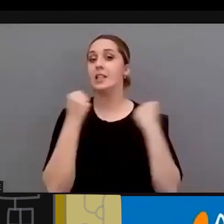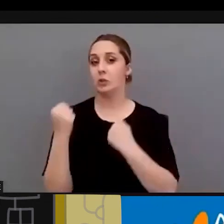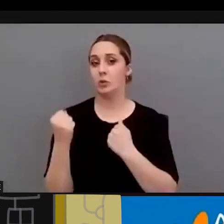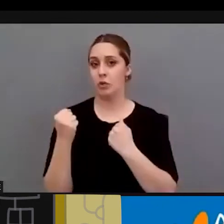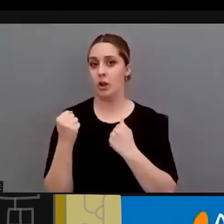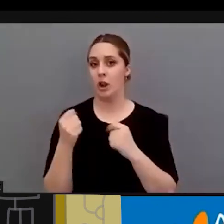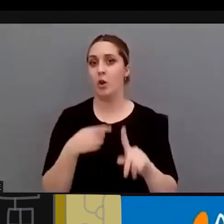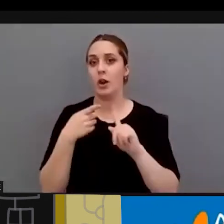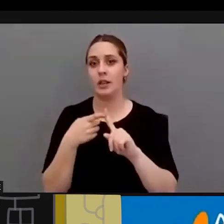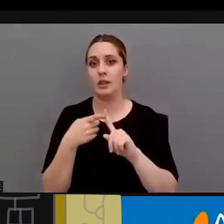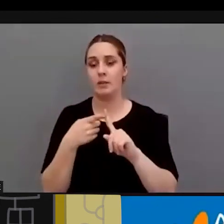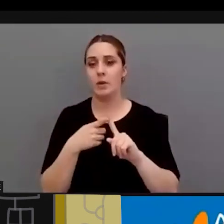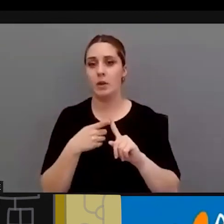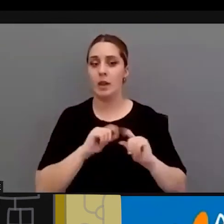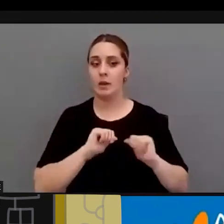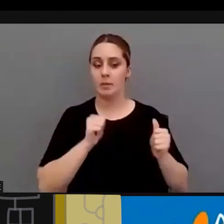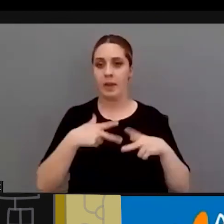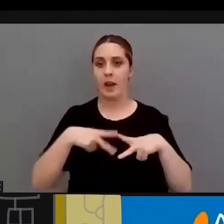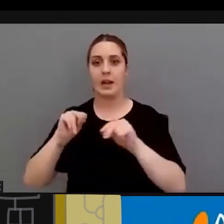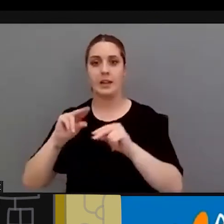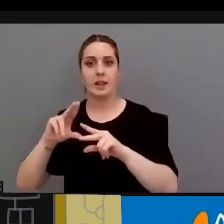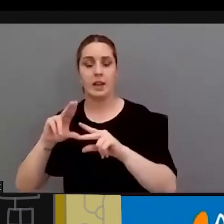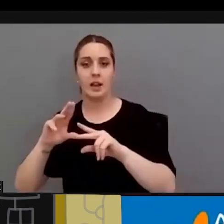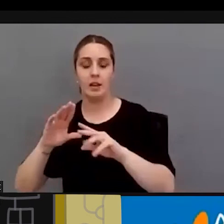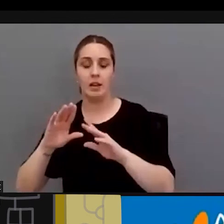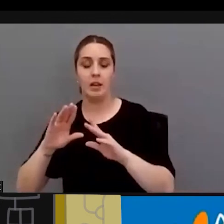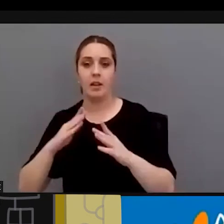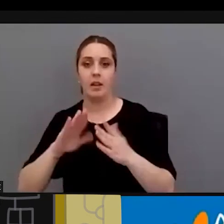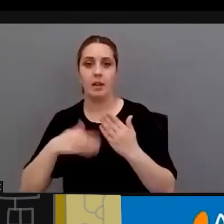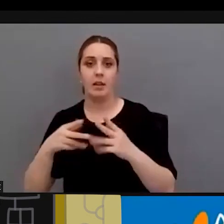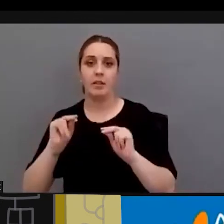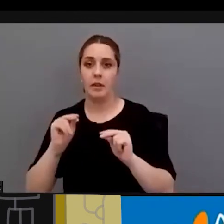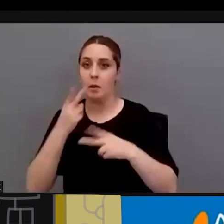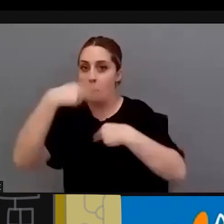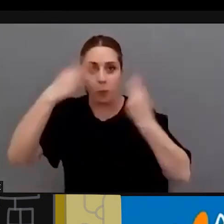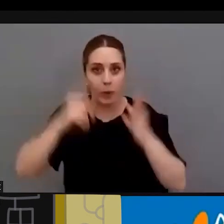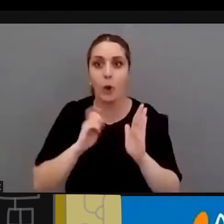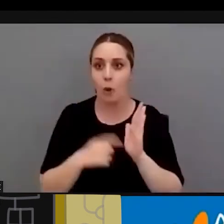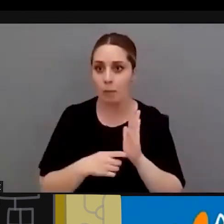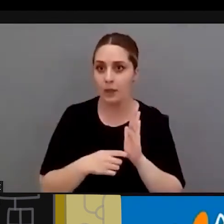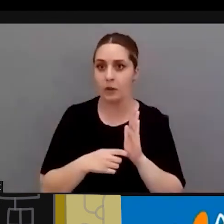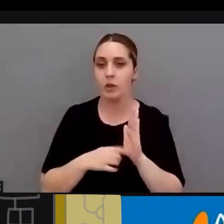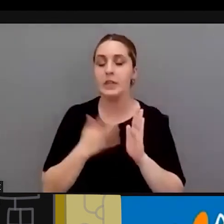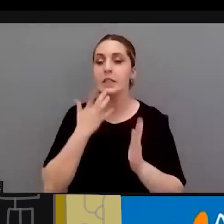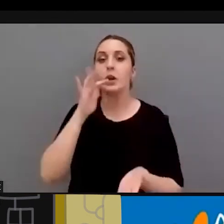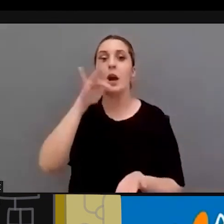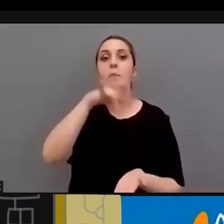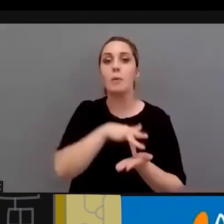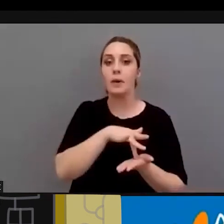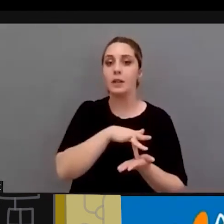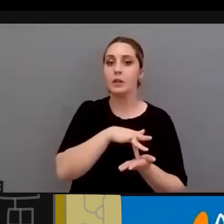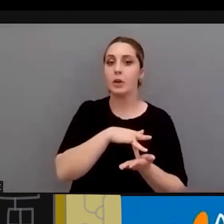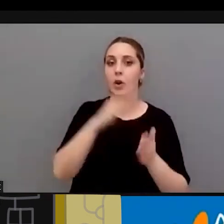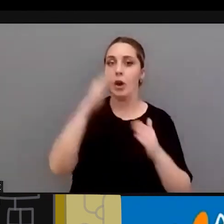entendamos desde el inicio al fin público completamente público profesionalizado tanto desde el momento en el que hay una atención